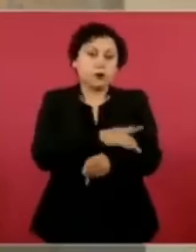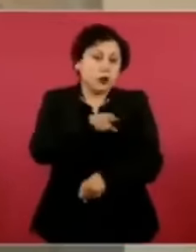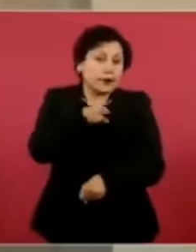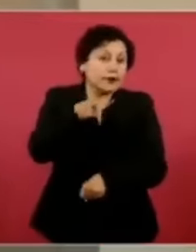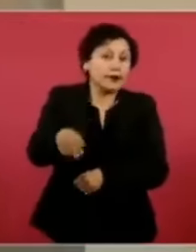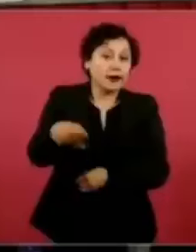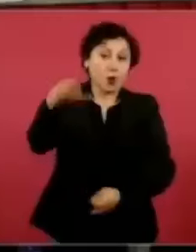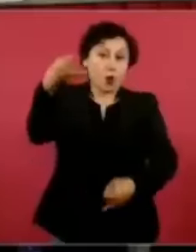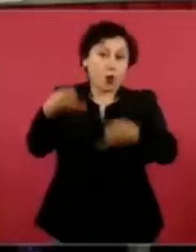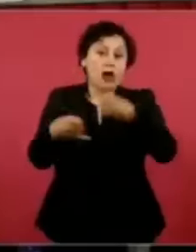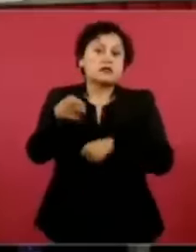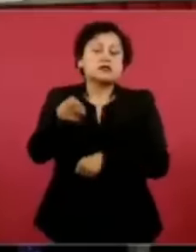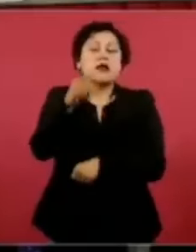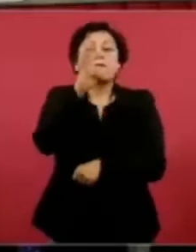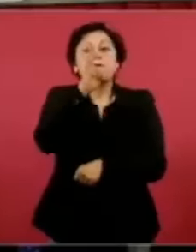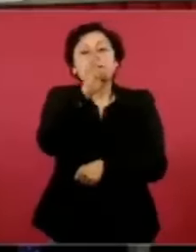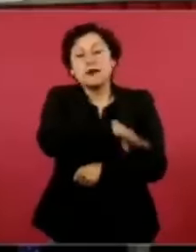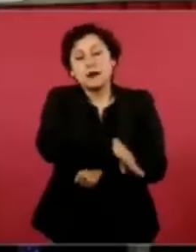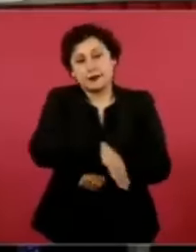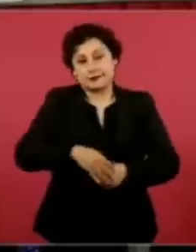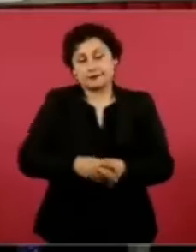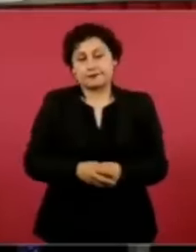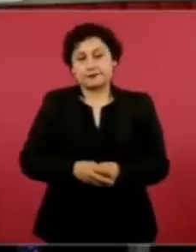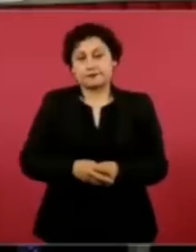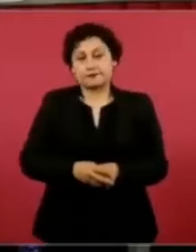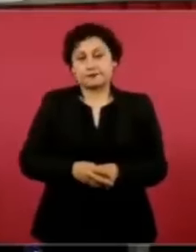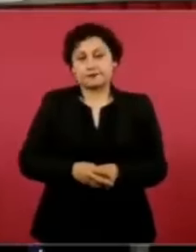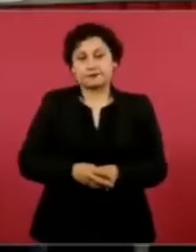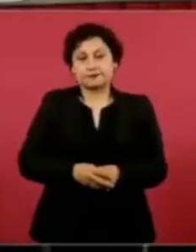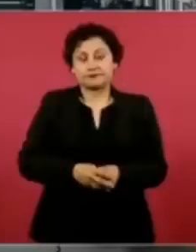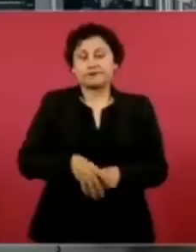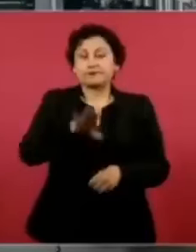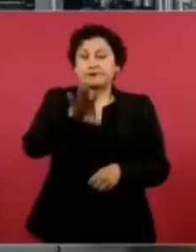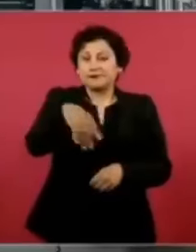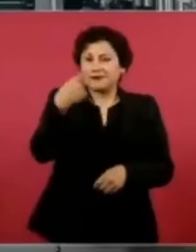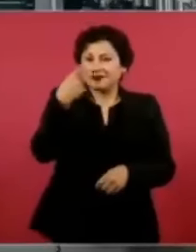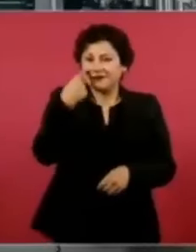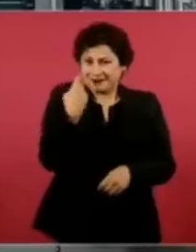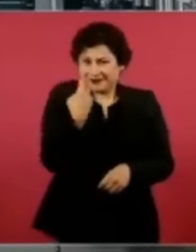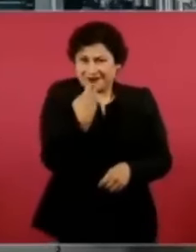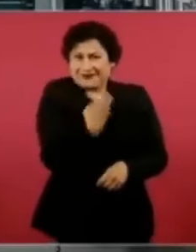pero esto es diario,